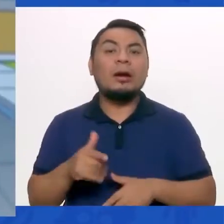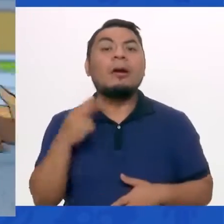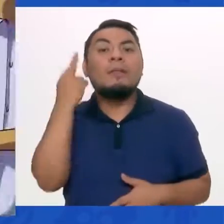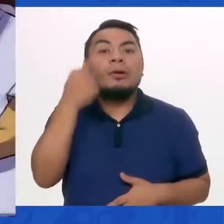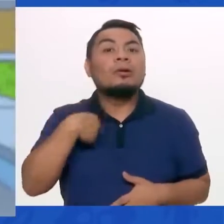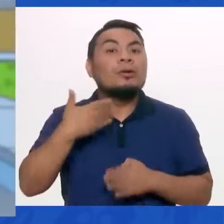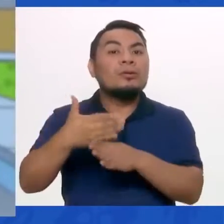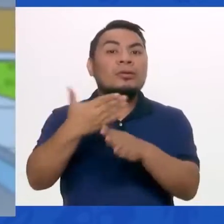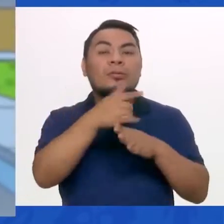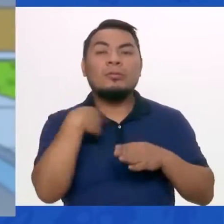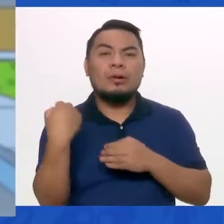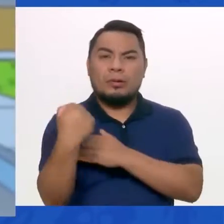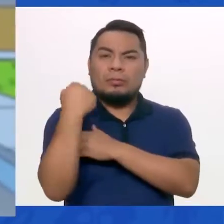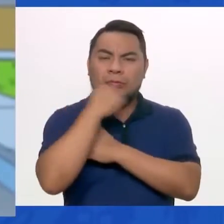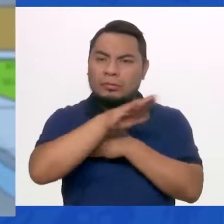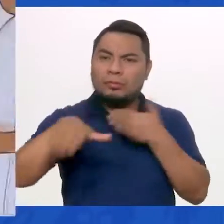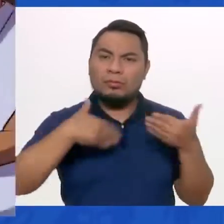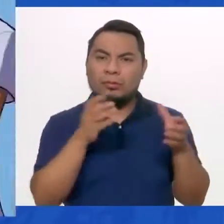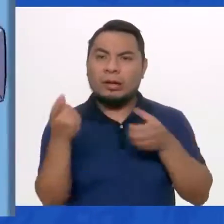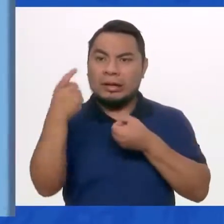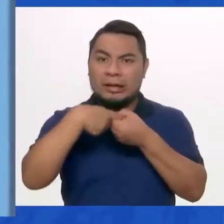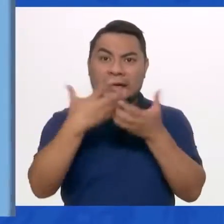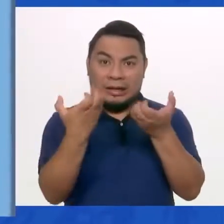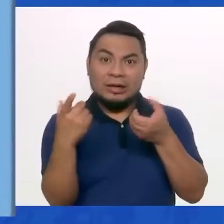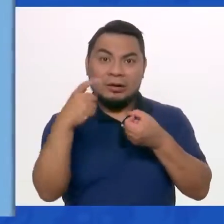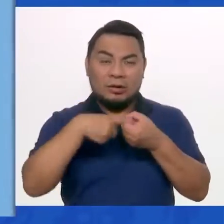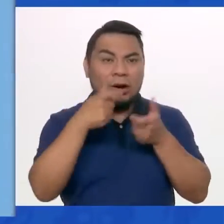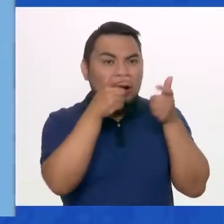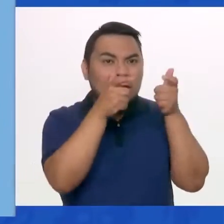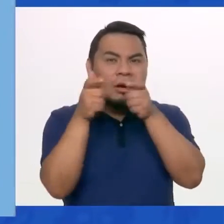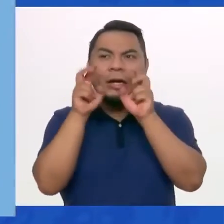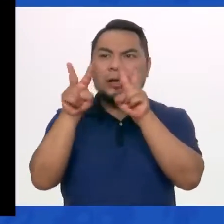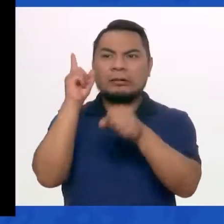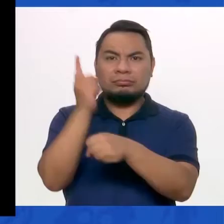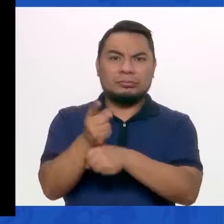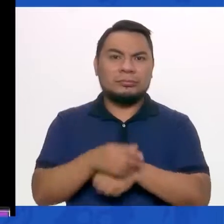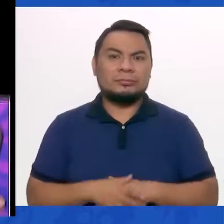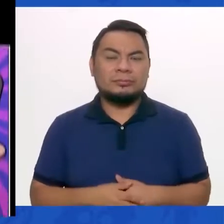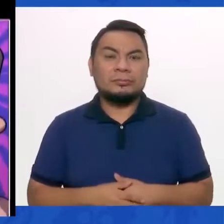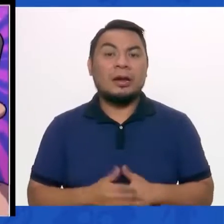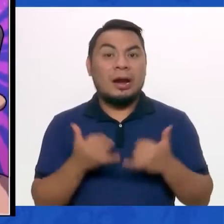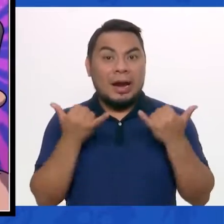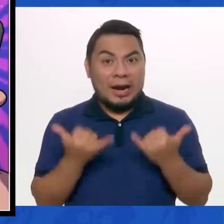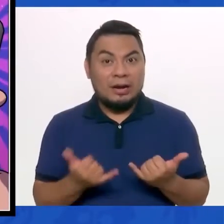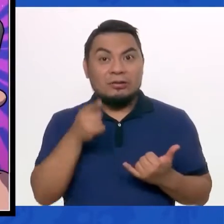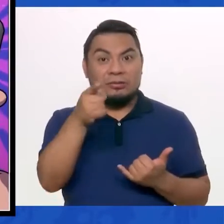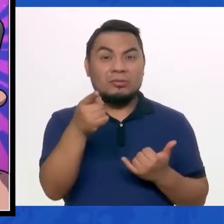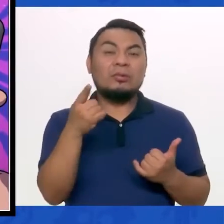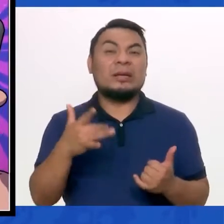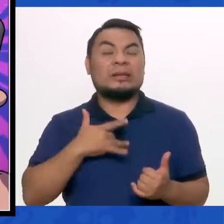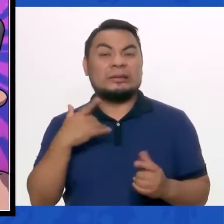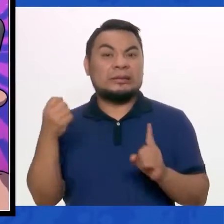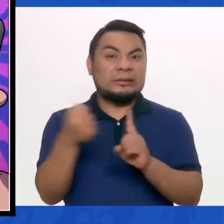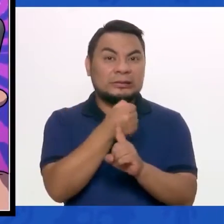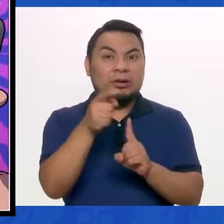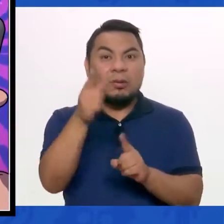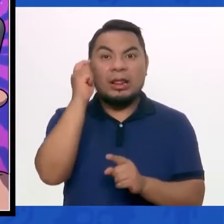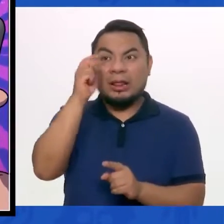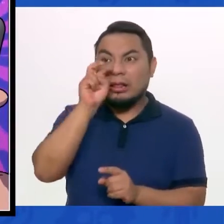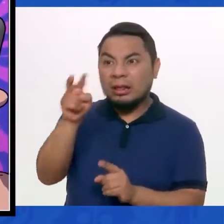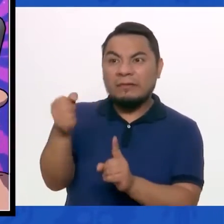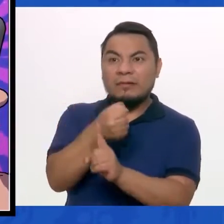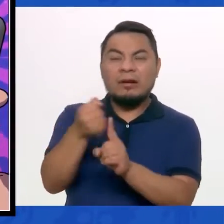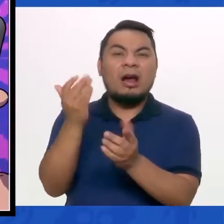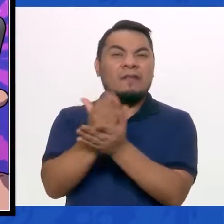compartimos nuestro poder. A todos los que quieran unirse a la Brigada Sí Se Ve. Desde ahora, si eres víctima o testigo de violencia en tu